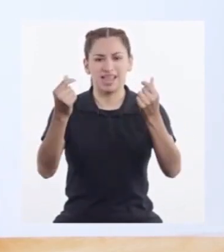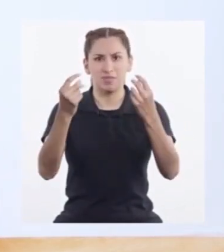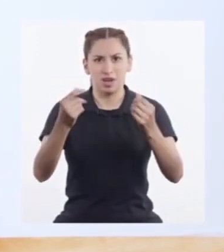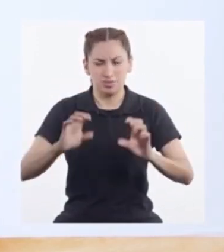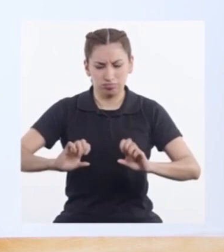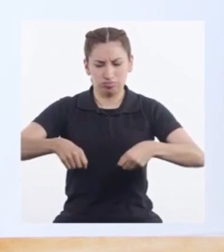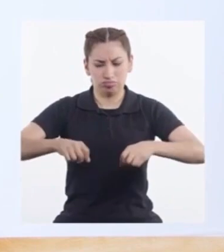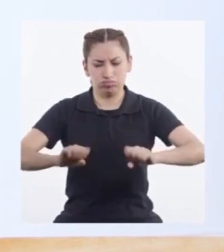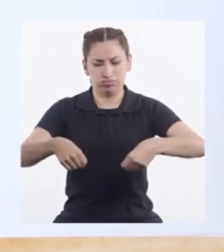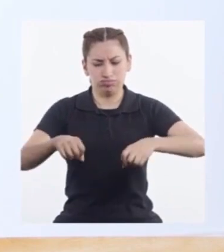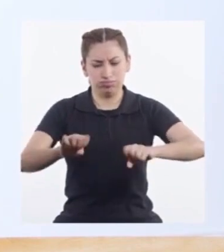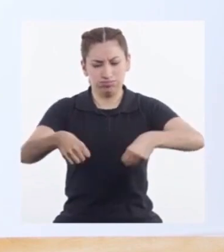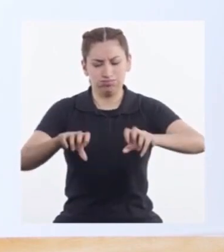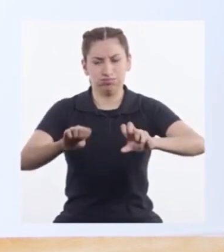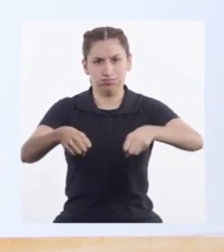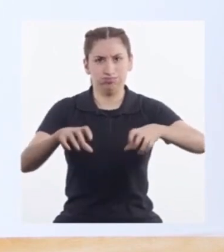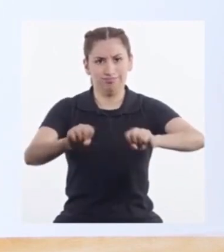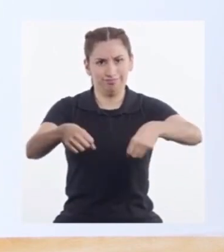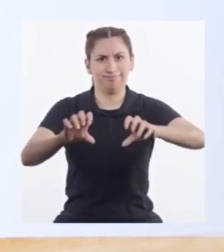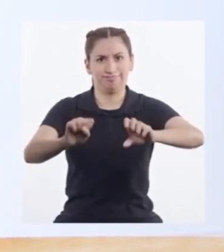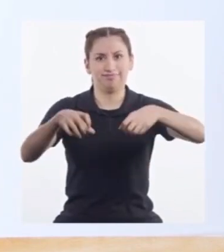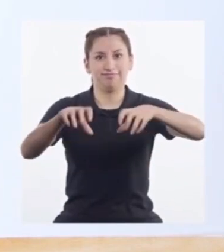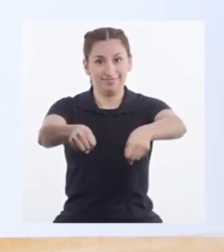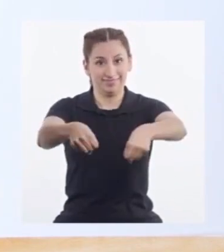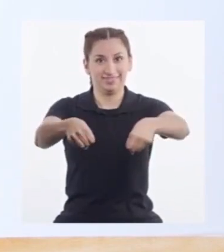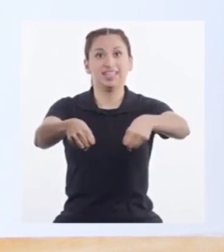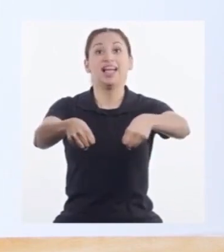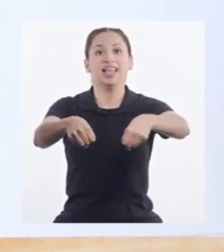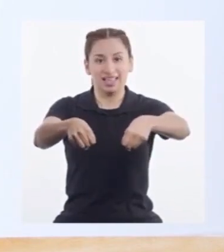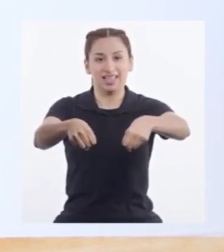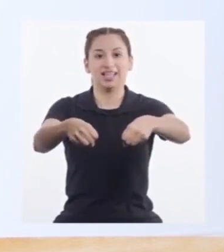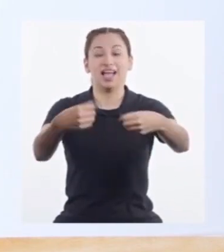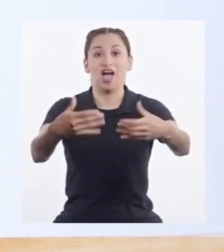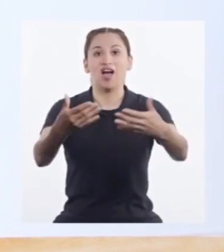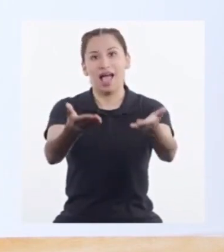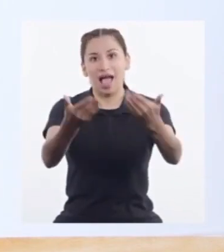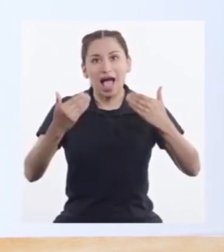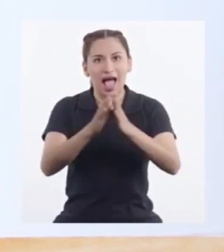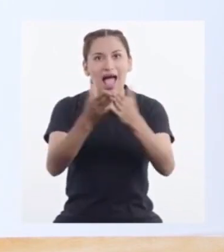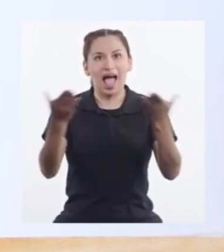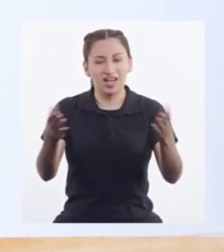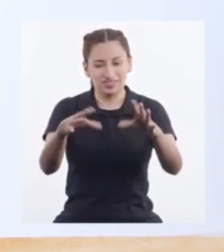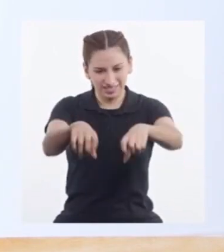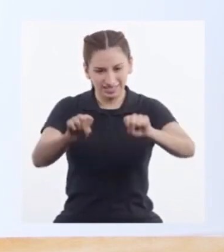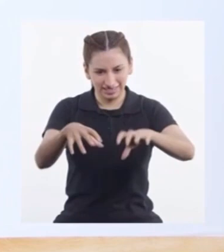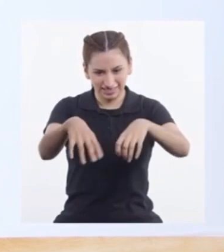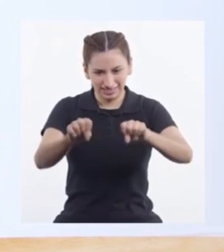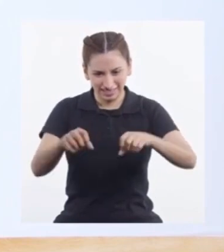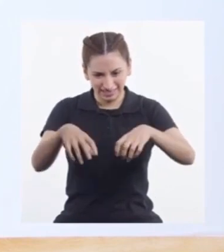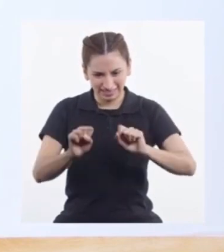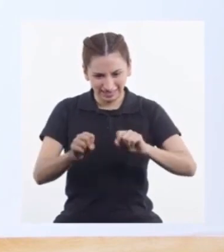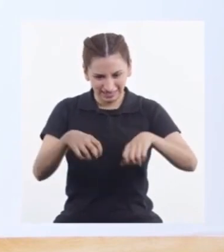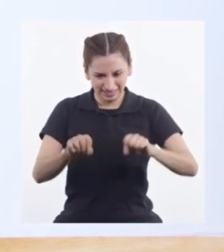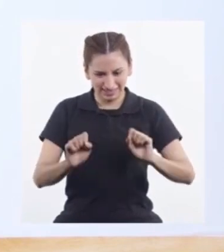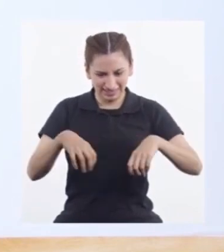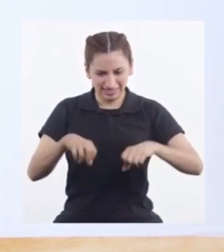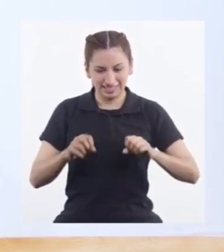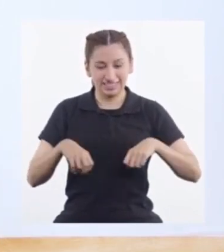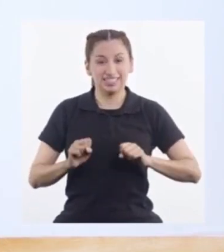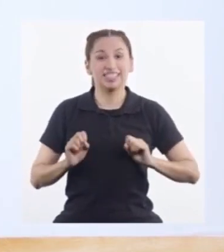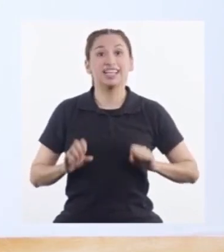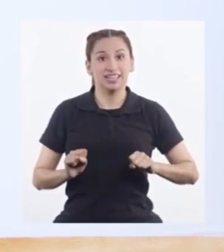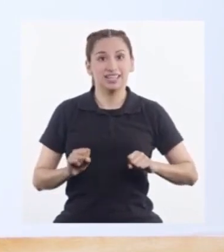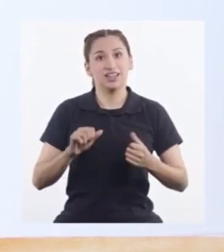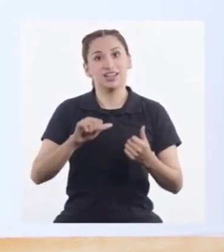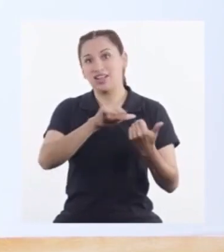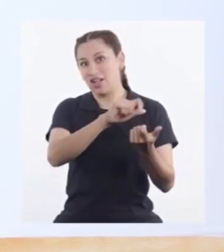Rápidamente Enrollo Enrollo Enrollo Enrollo Muy bien Y desenrollo Va Desenrollo Rápido Rápido